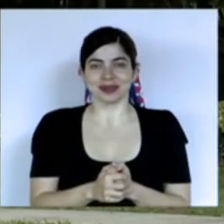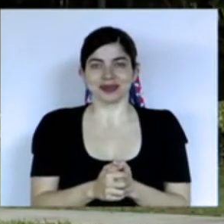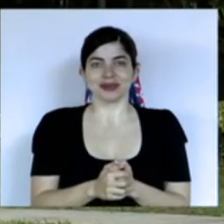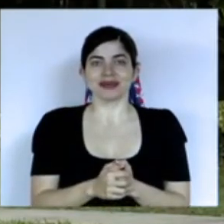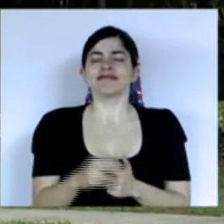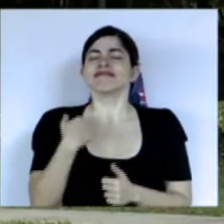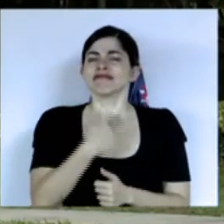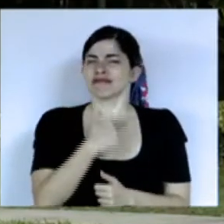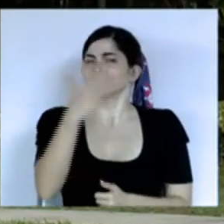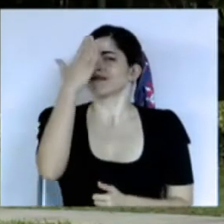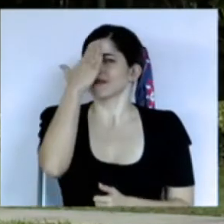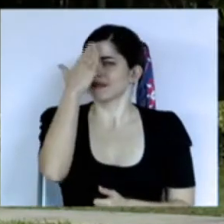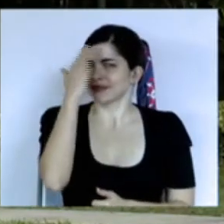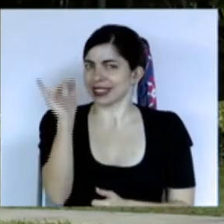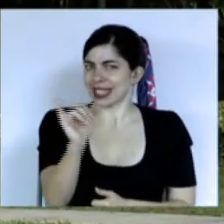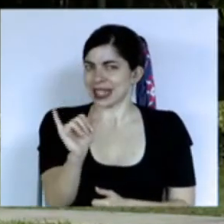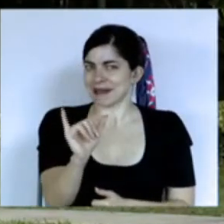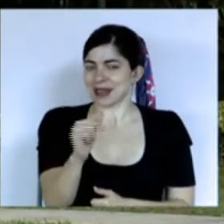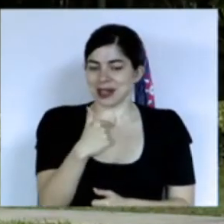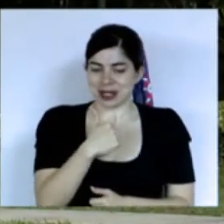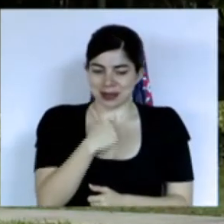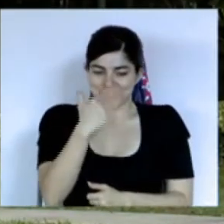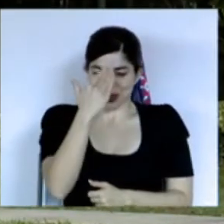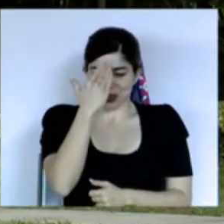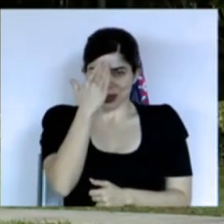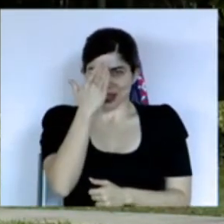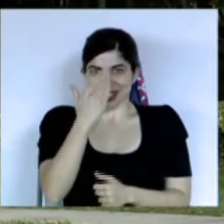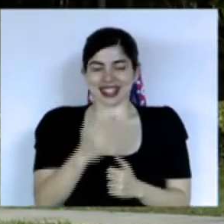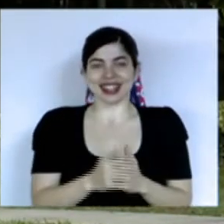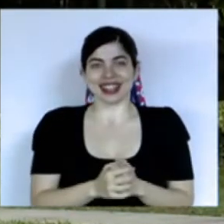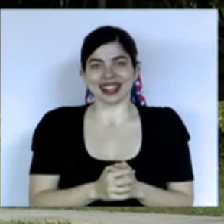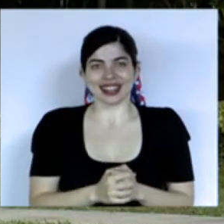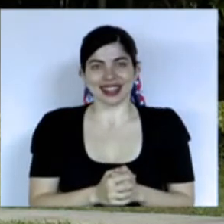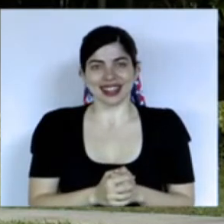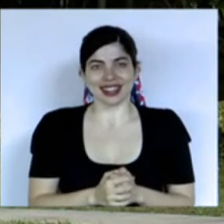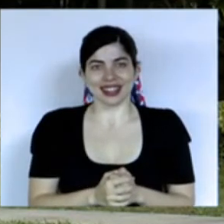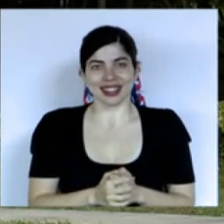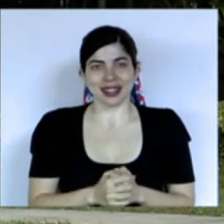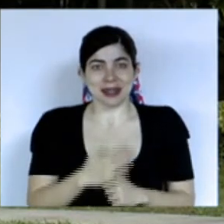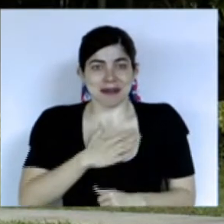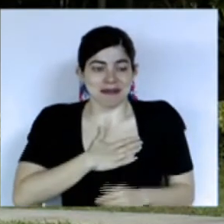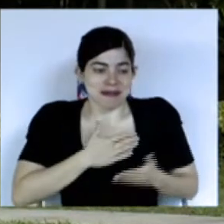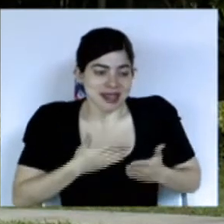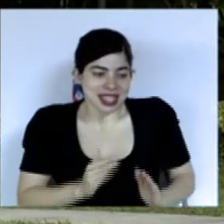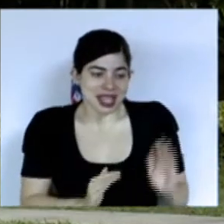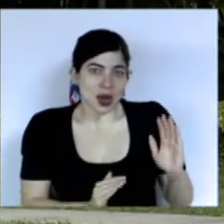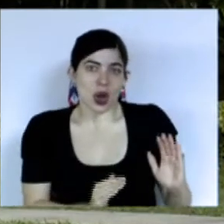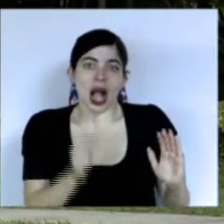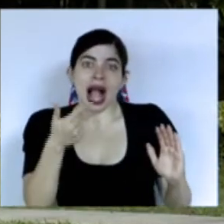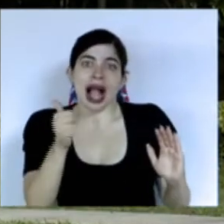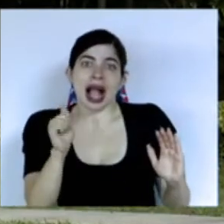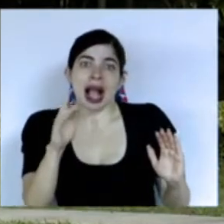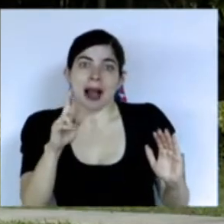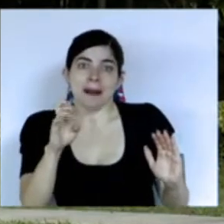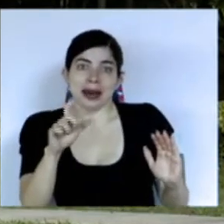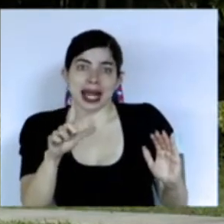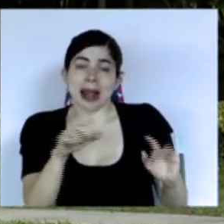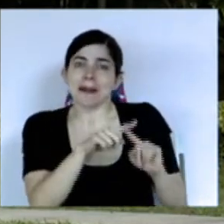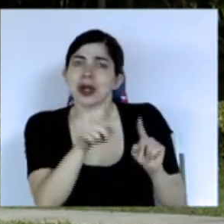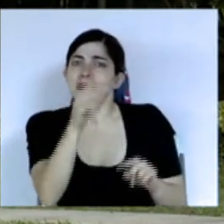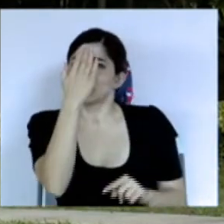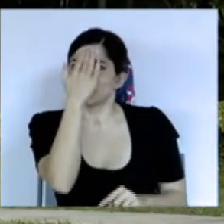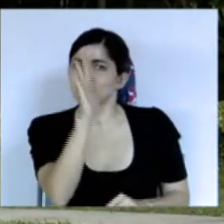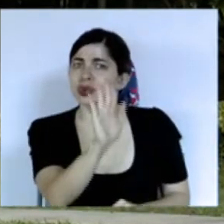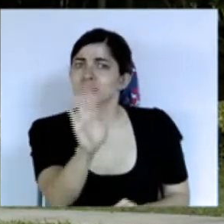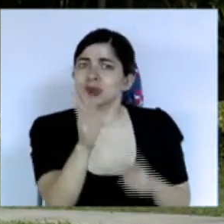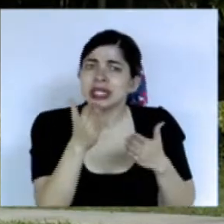y sabemos también como lo sé yo en el caso de de mi hijo Gabriel pero lo saben ustedes en el caso de